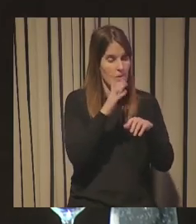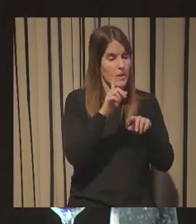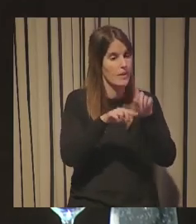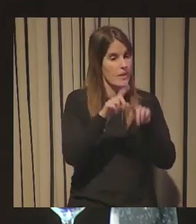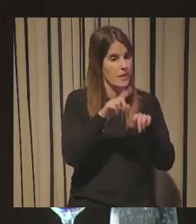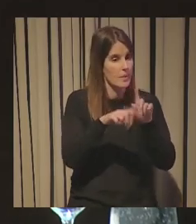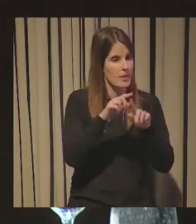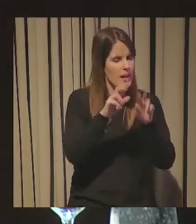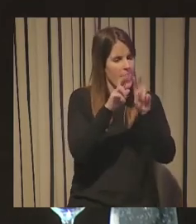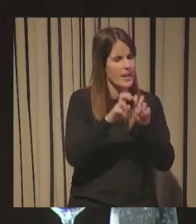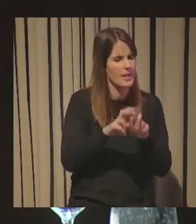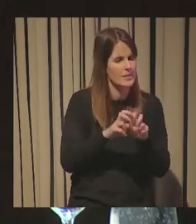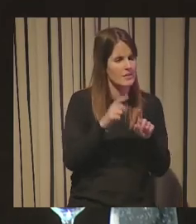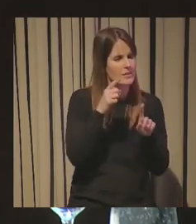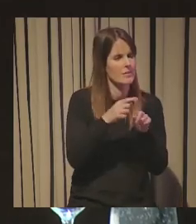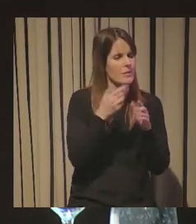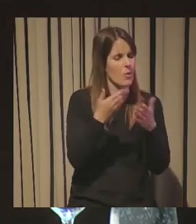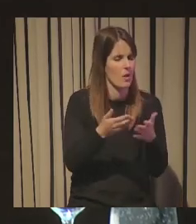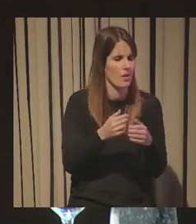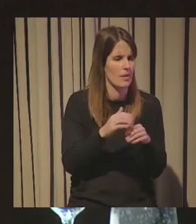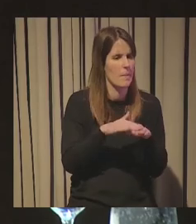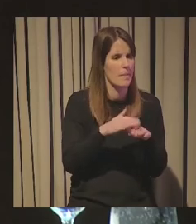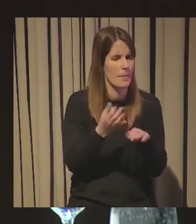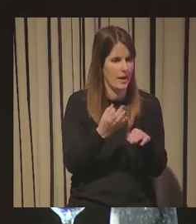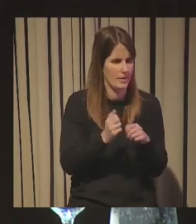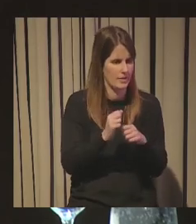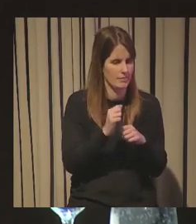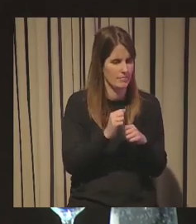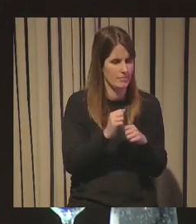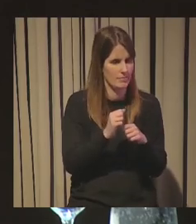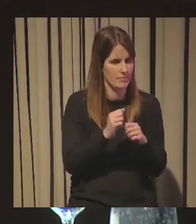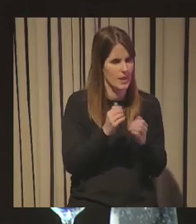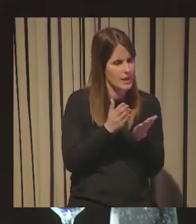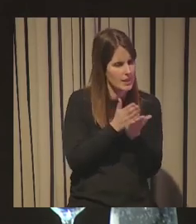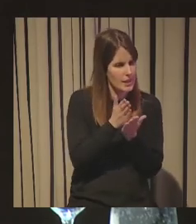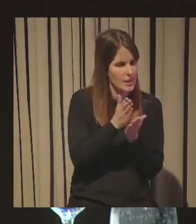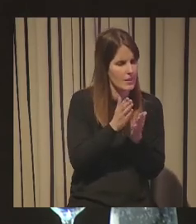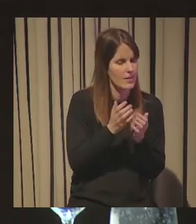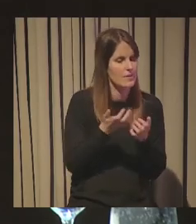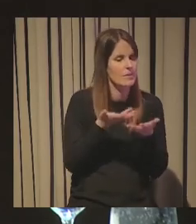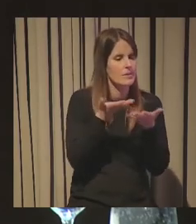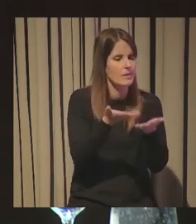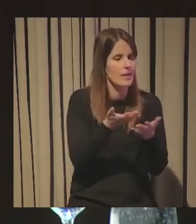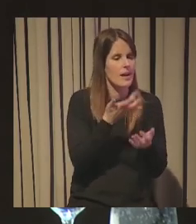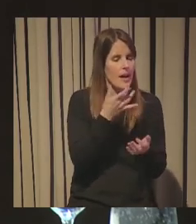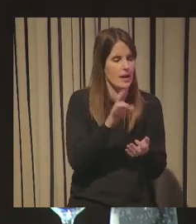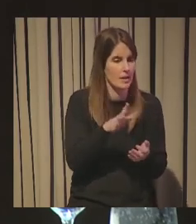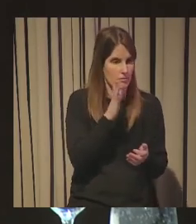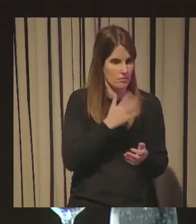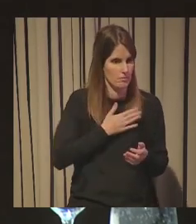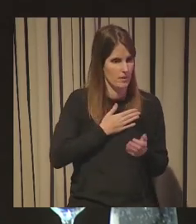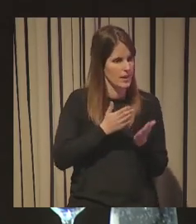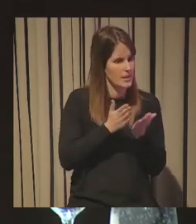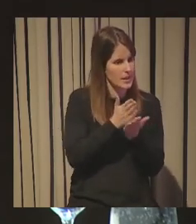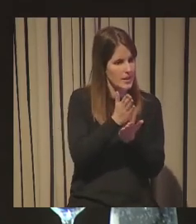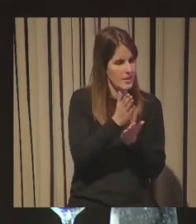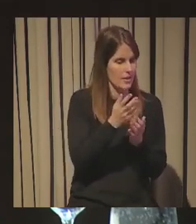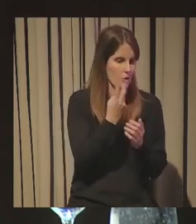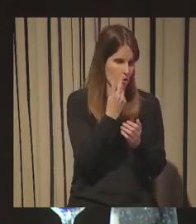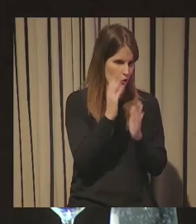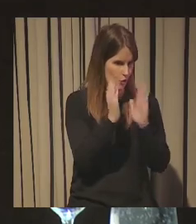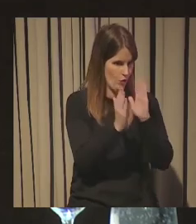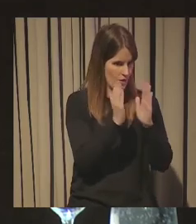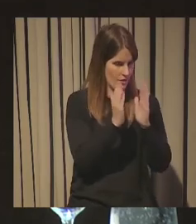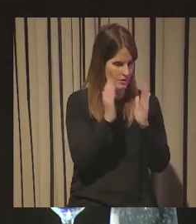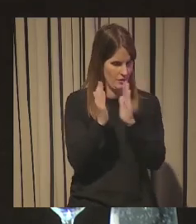ese análisis esa investigación ¿para qué quieres utilizar luego esas tendencias? porque al fin y al cabo yo por lo menos entendemos las tendencias como dos fases una